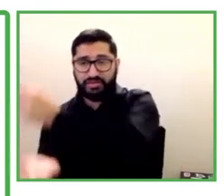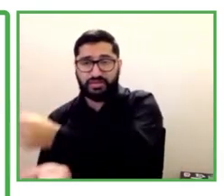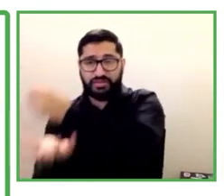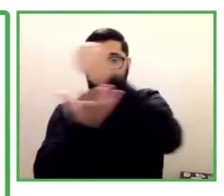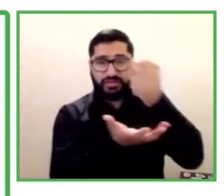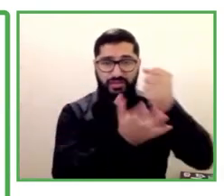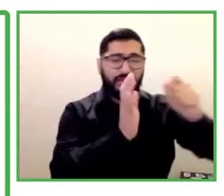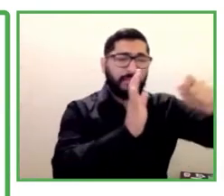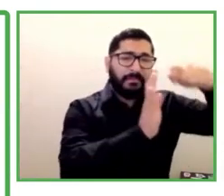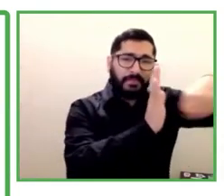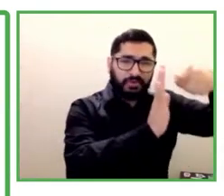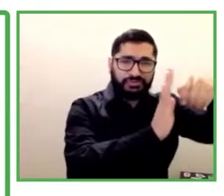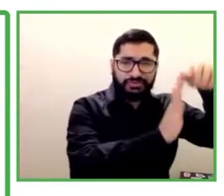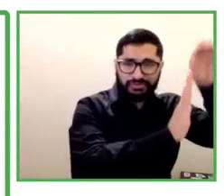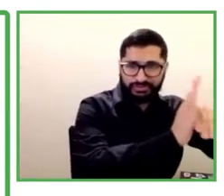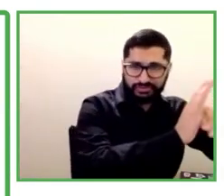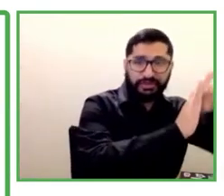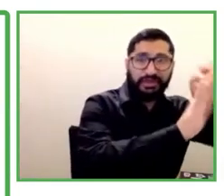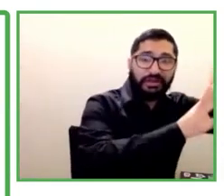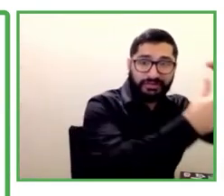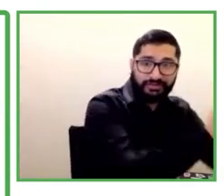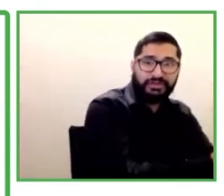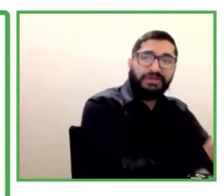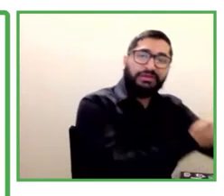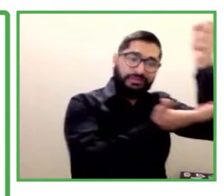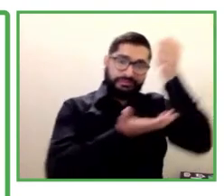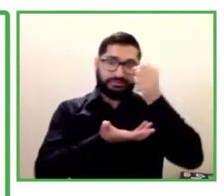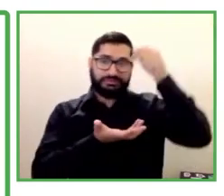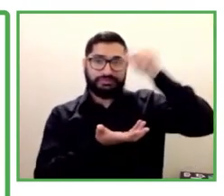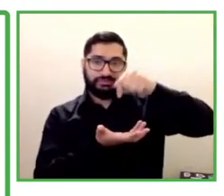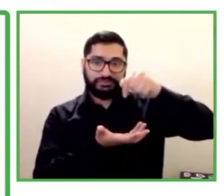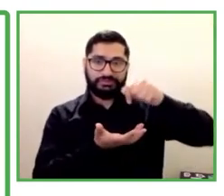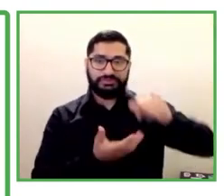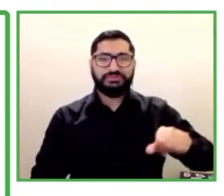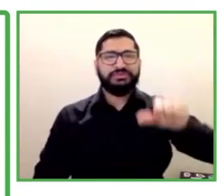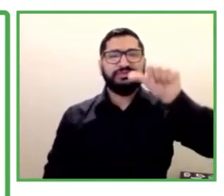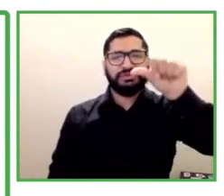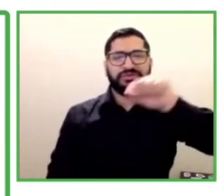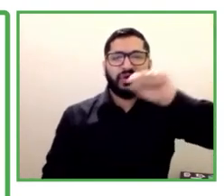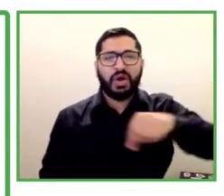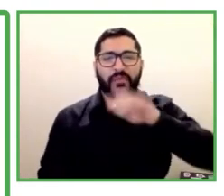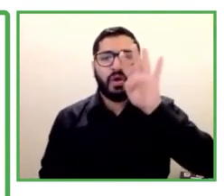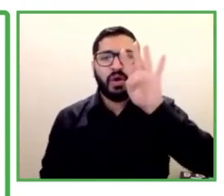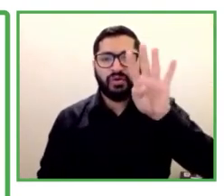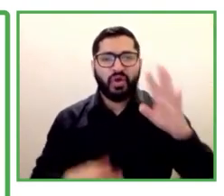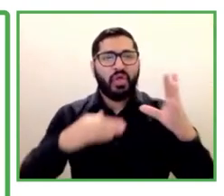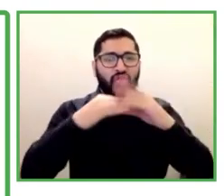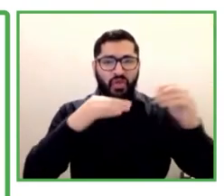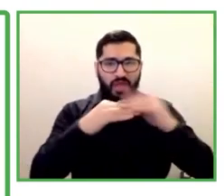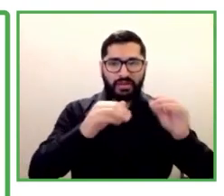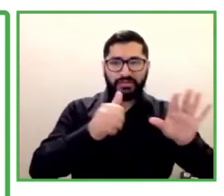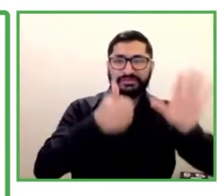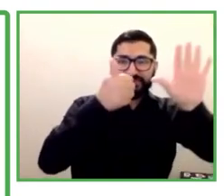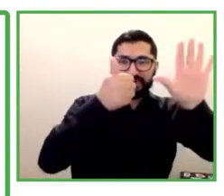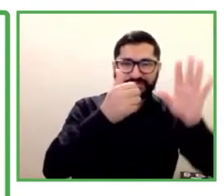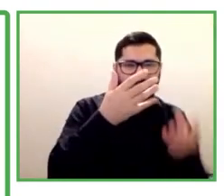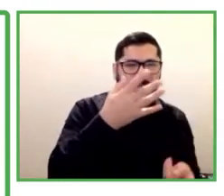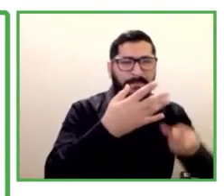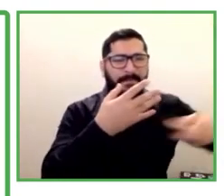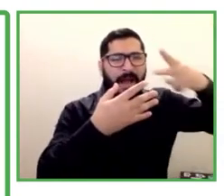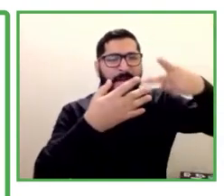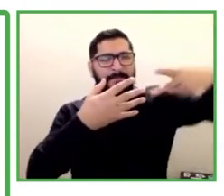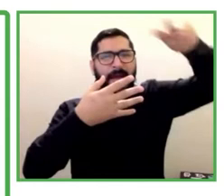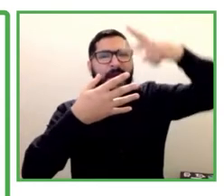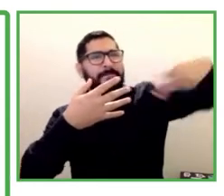retorno social de 6,4 dólares, seis veces más del retorno.